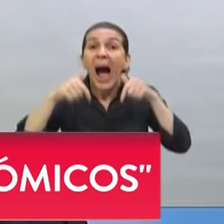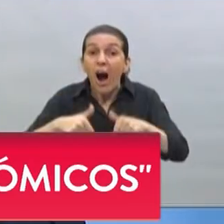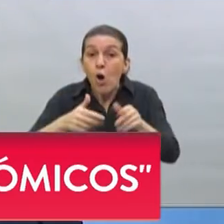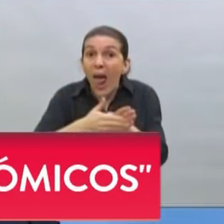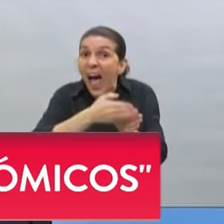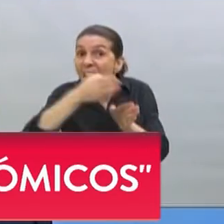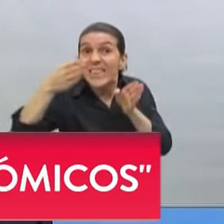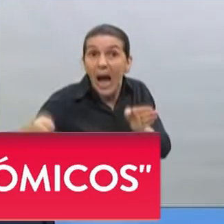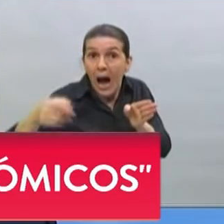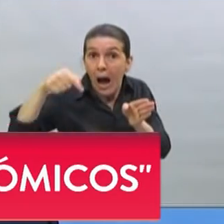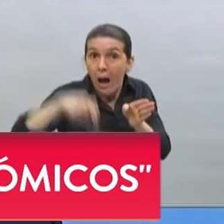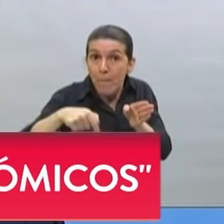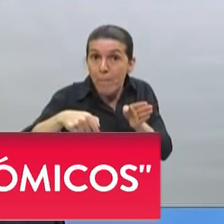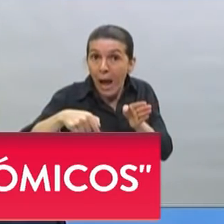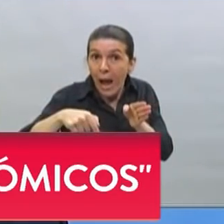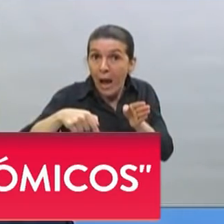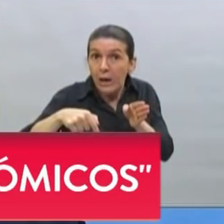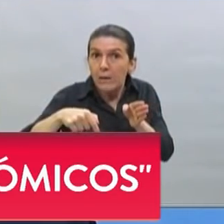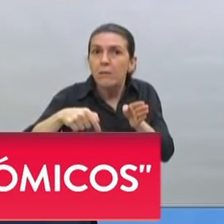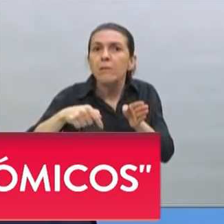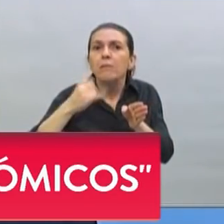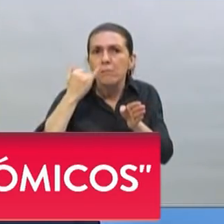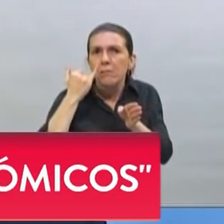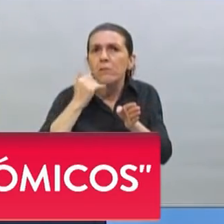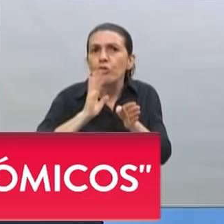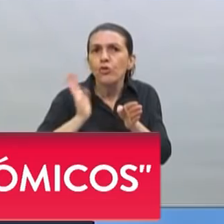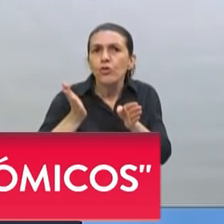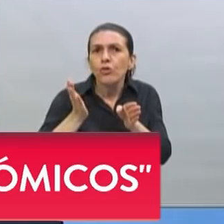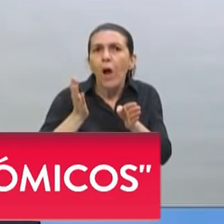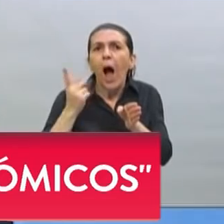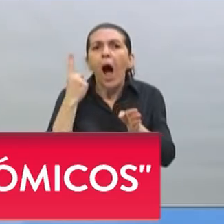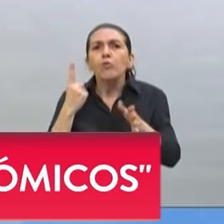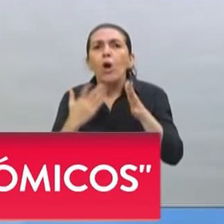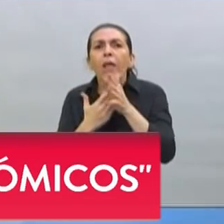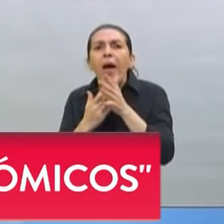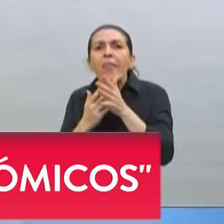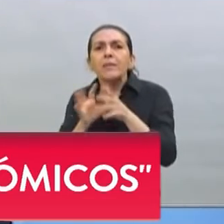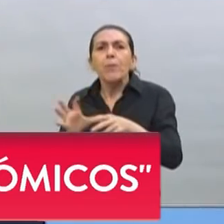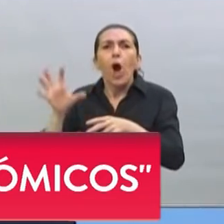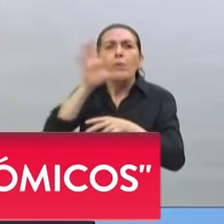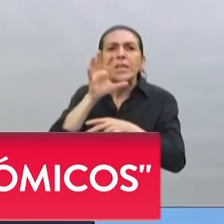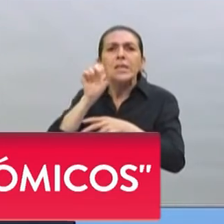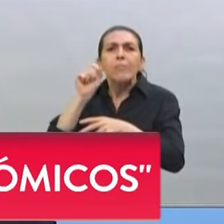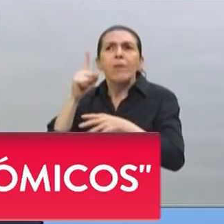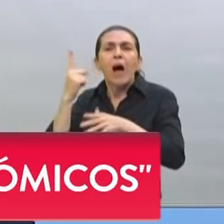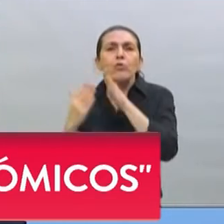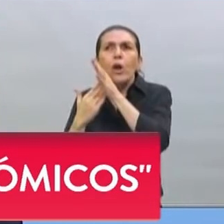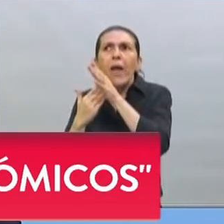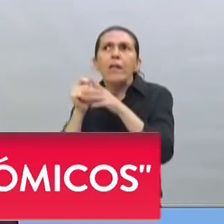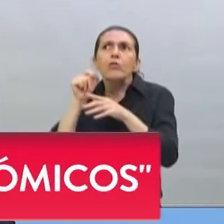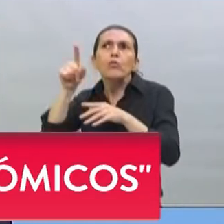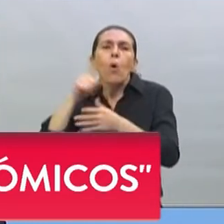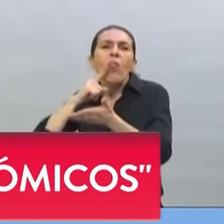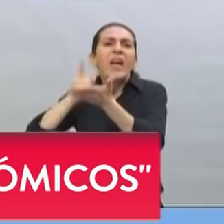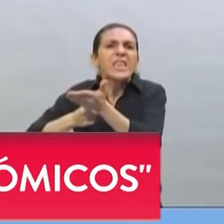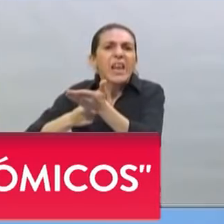donde dejamos en manos de las autoridades provinciales el manejo de qué actividades se pueden